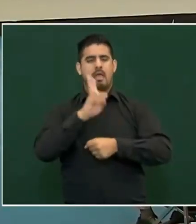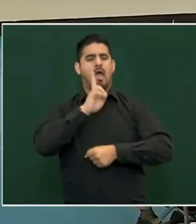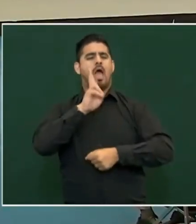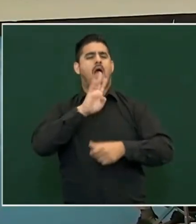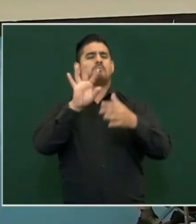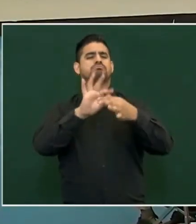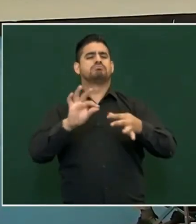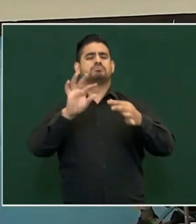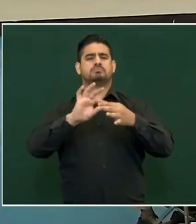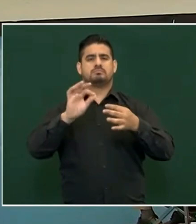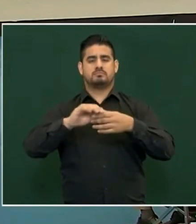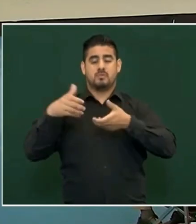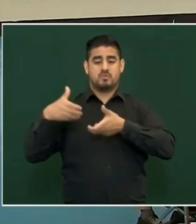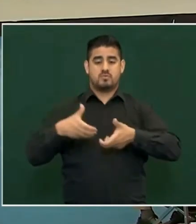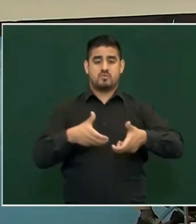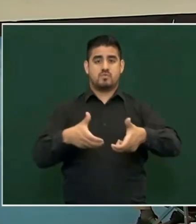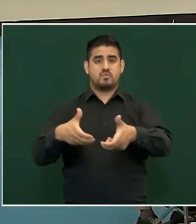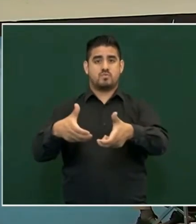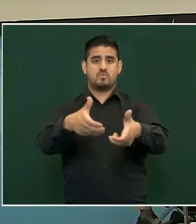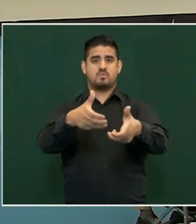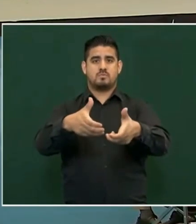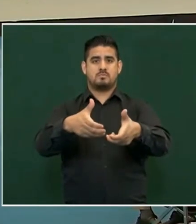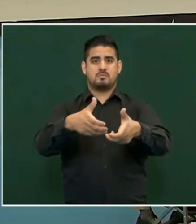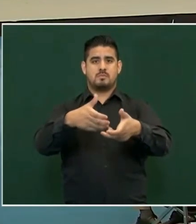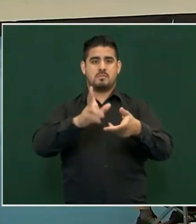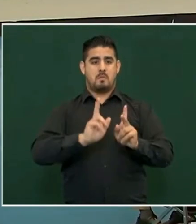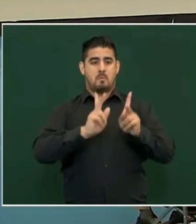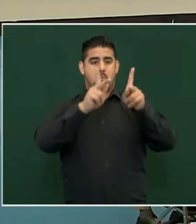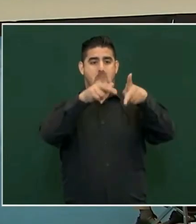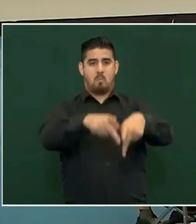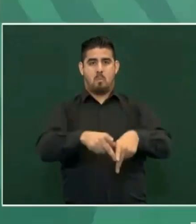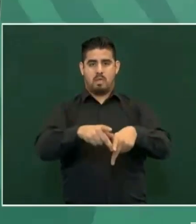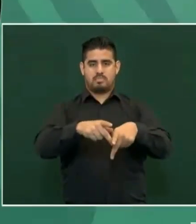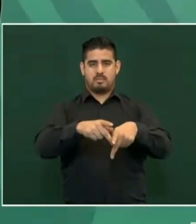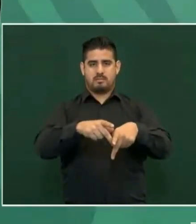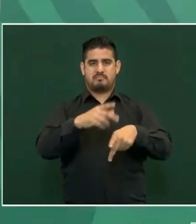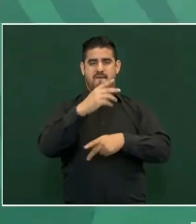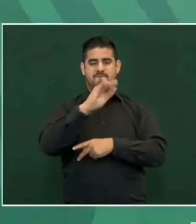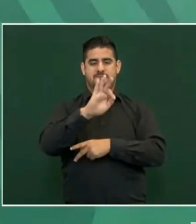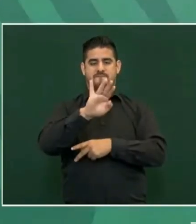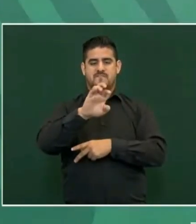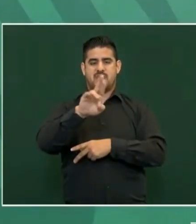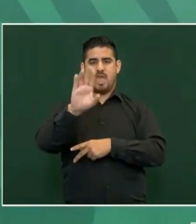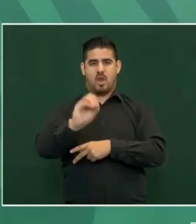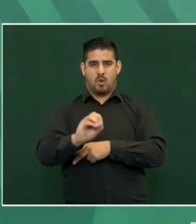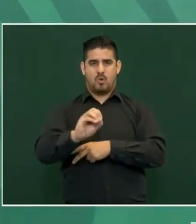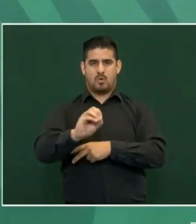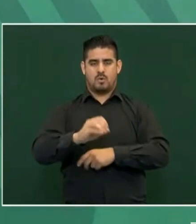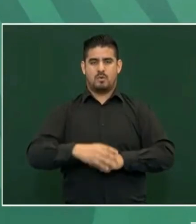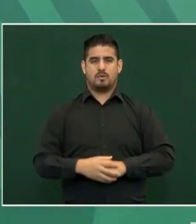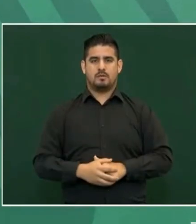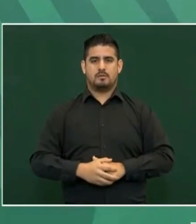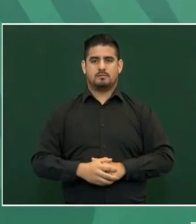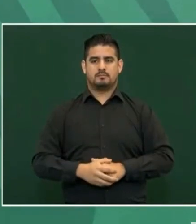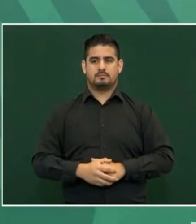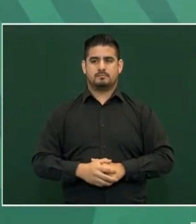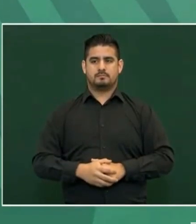una autopista de Puente de Fierro, del Puente de Fierro,